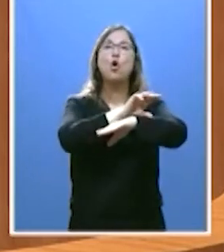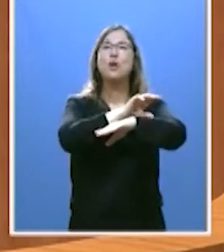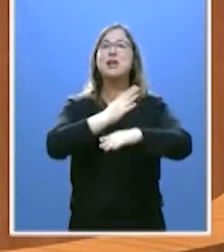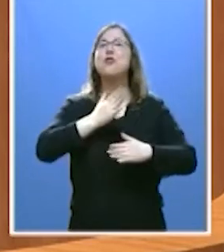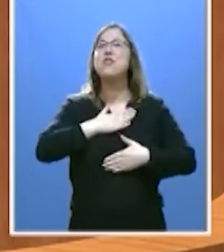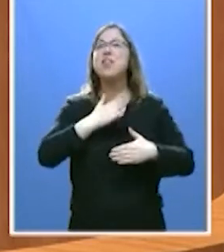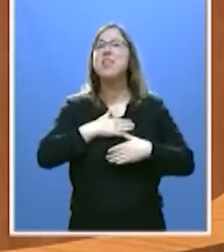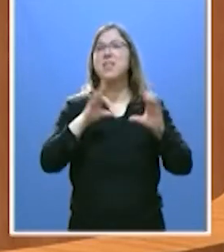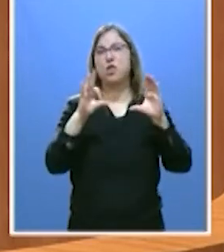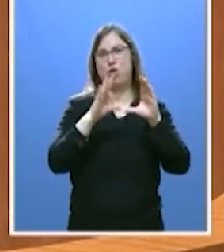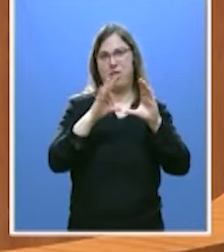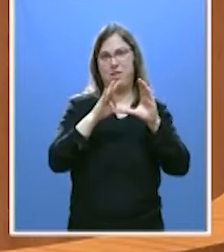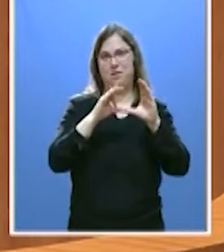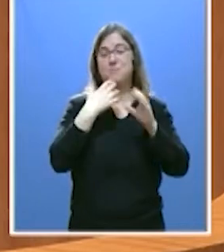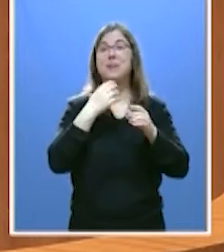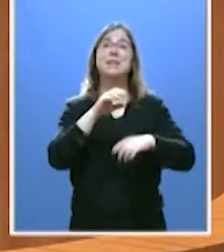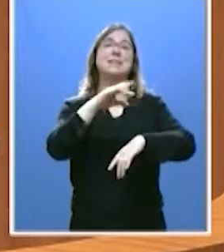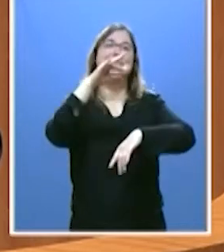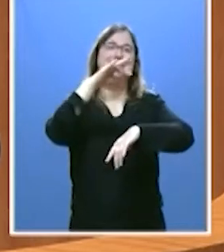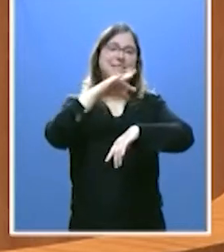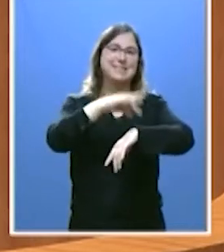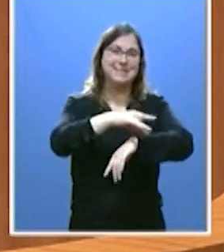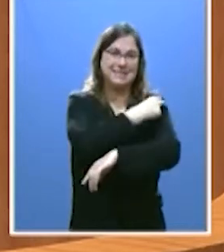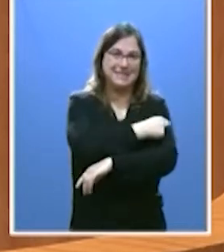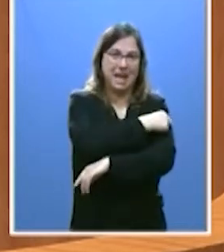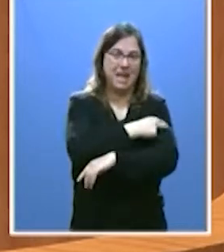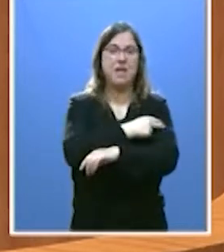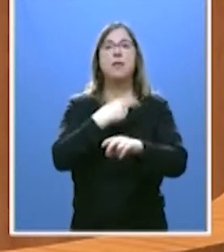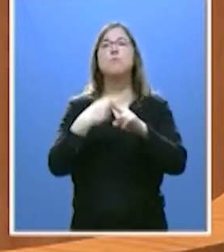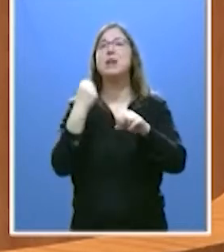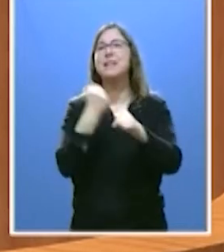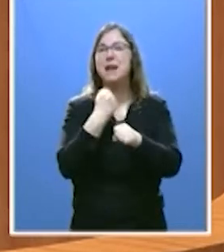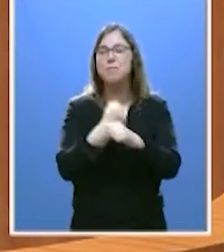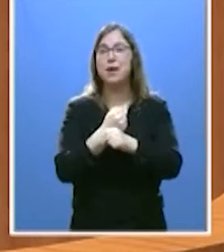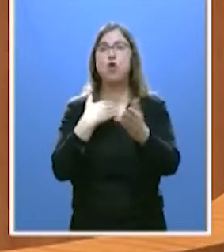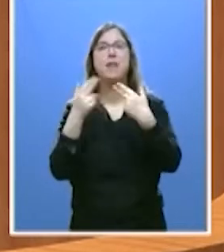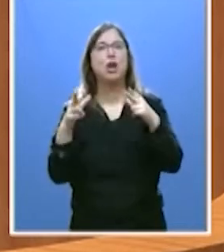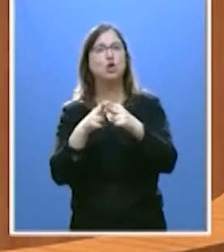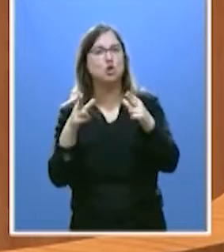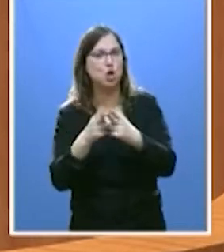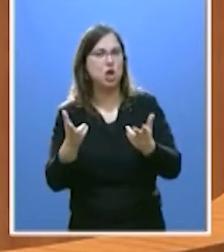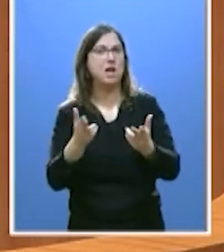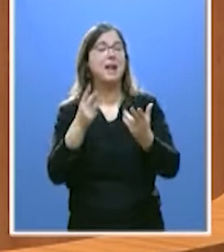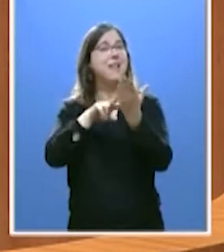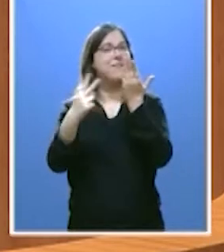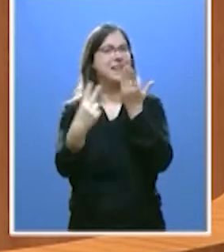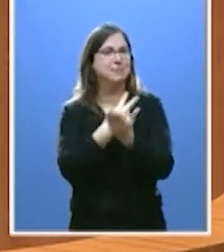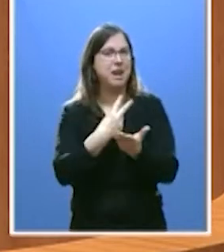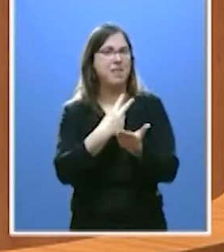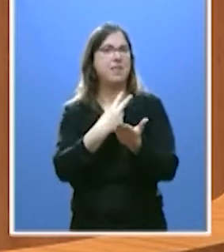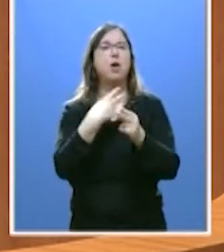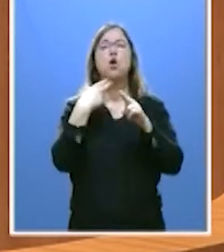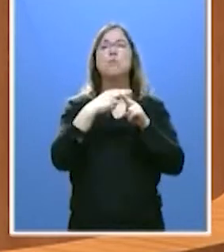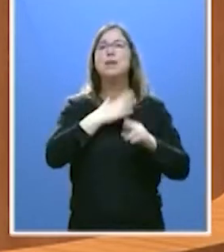Nuestra sanidad, nuestra política de empleo, nuestra política de diálogo social, nuestra política de transparencia, nuestra